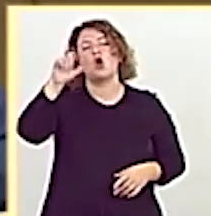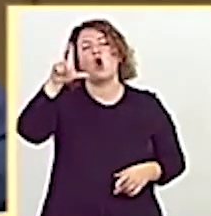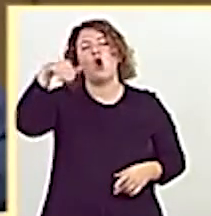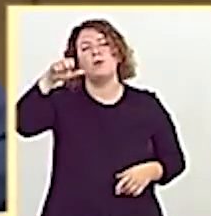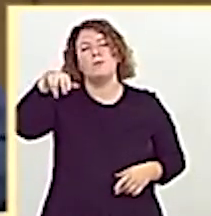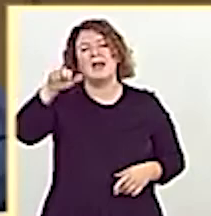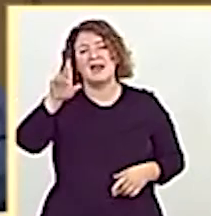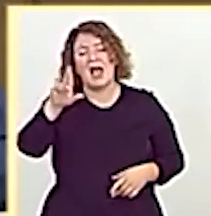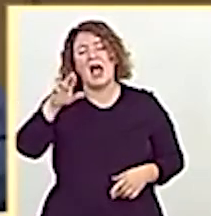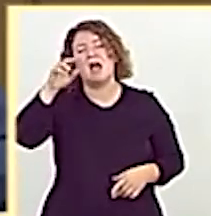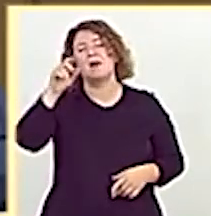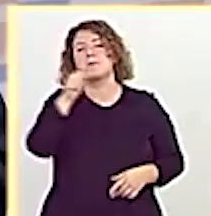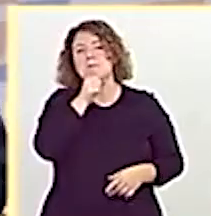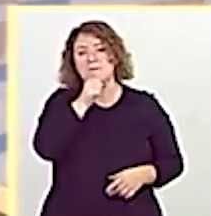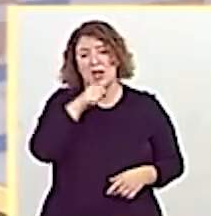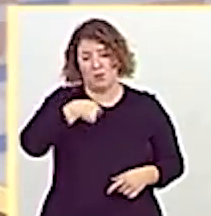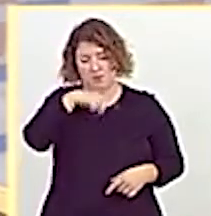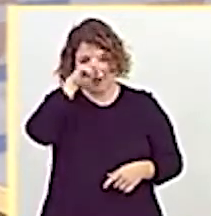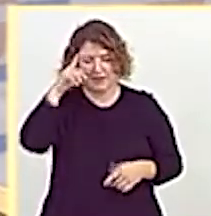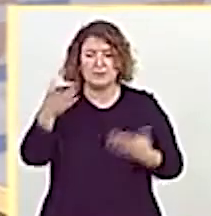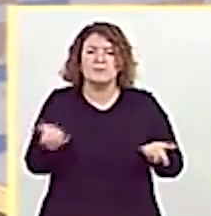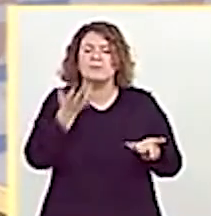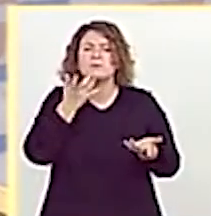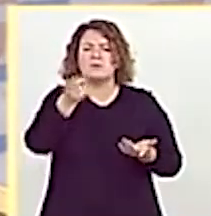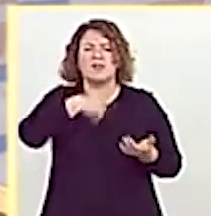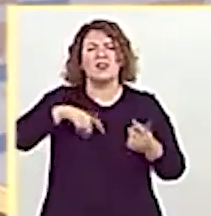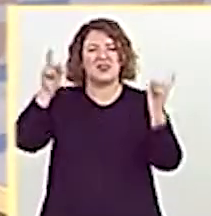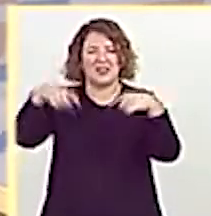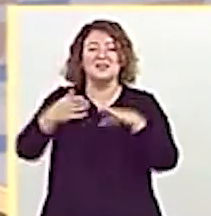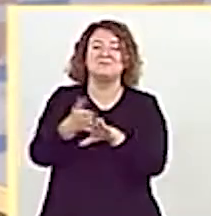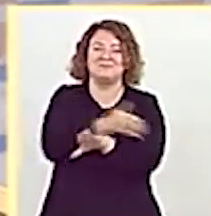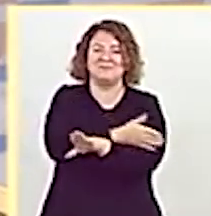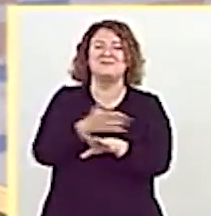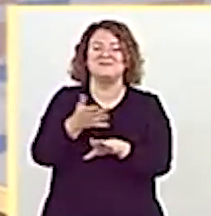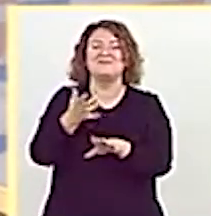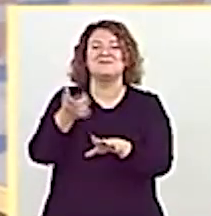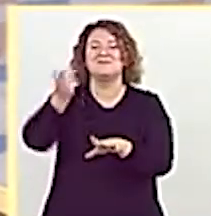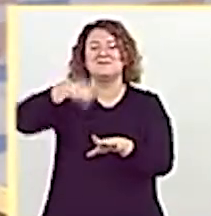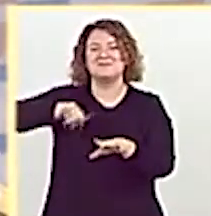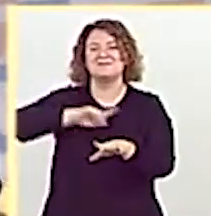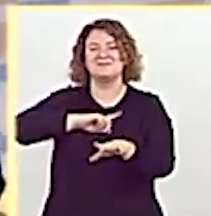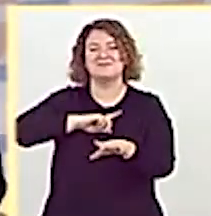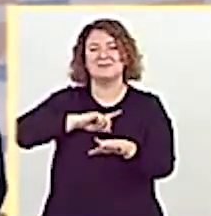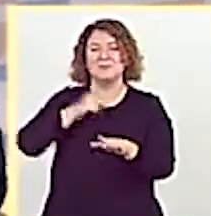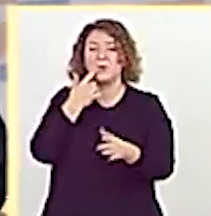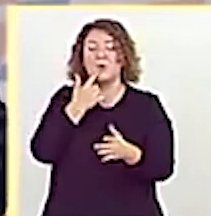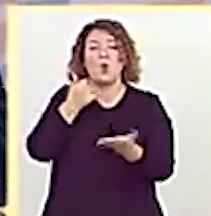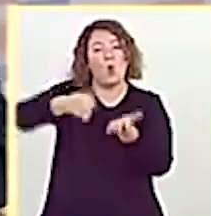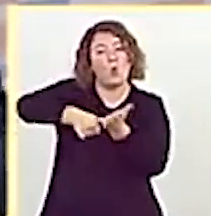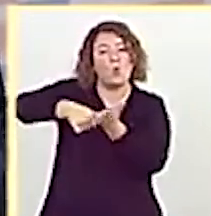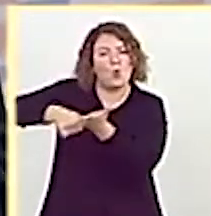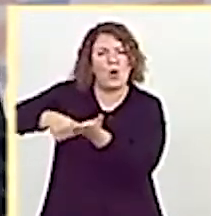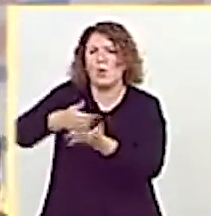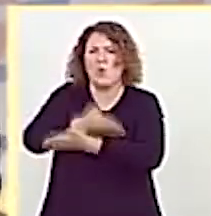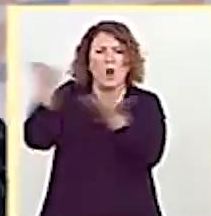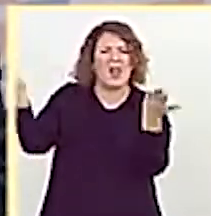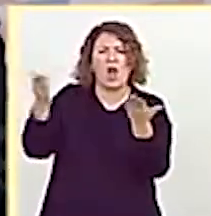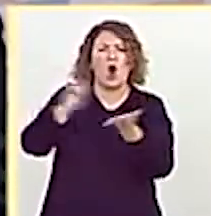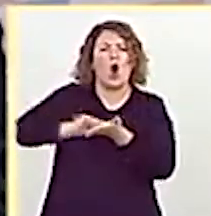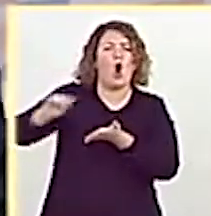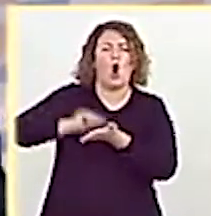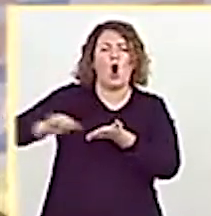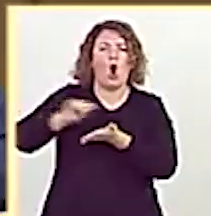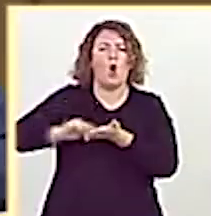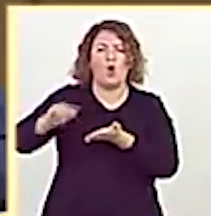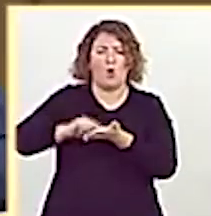obtener también una cita previa para que se puedan tomar la toma de las huellas precisas en cualquier oficina de la